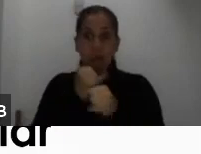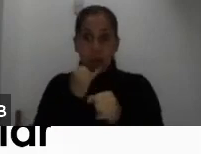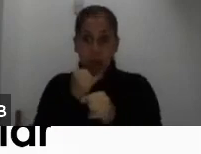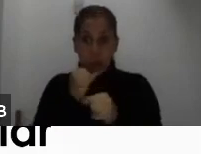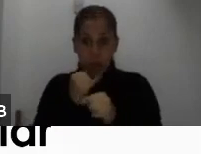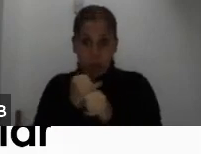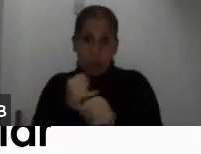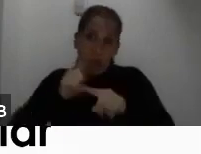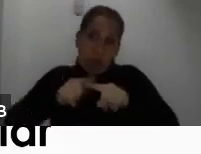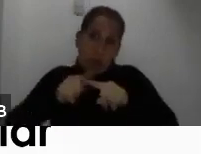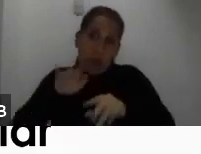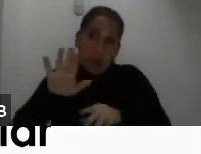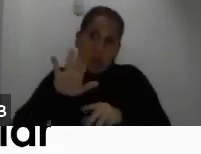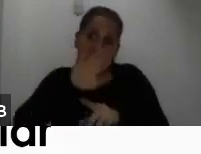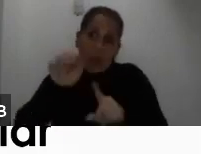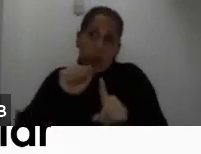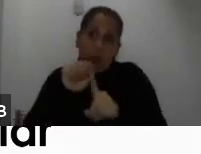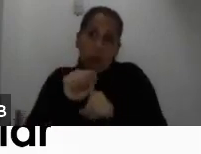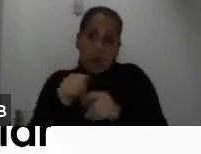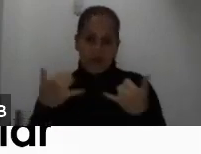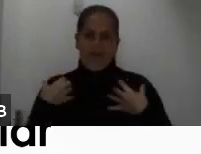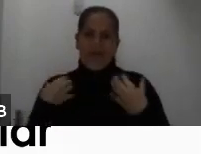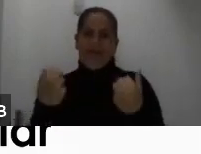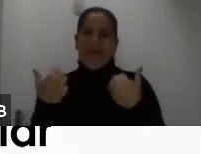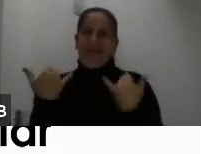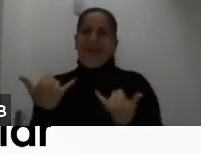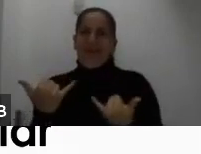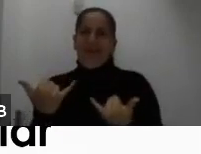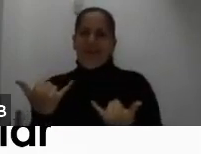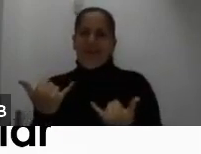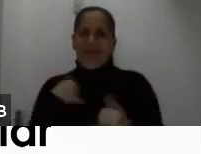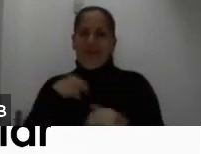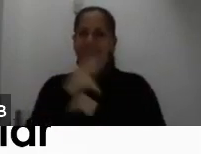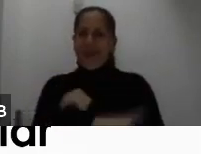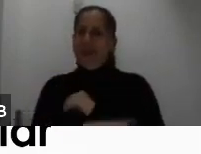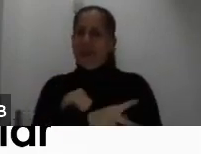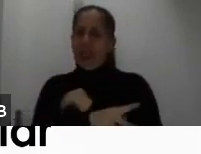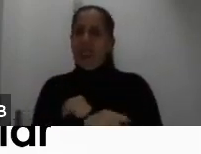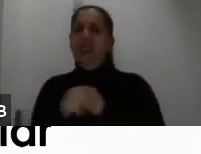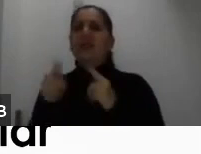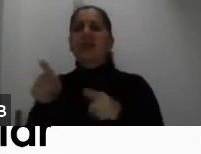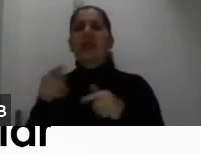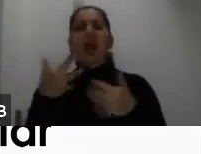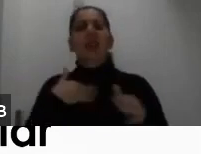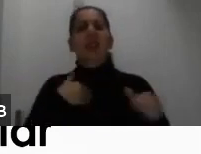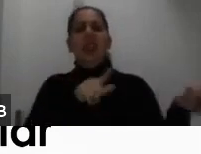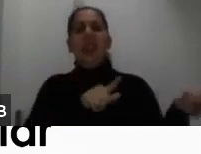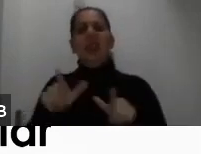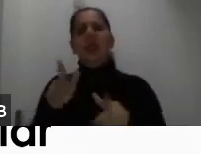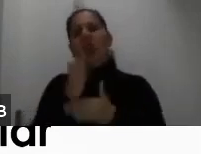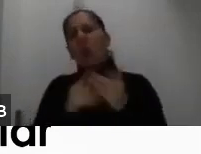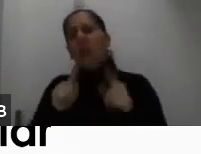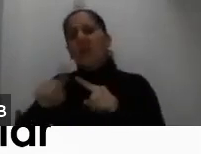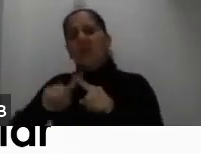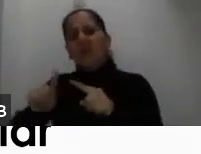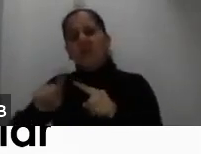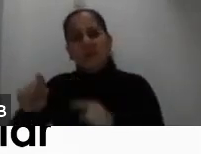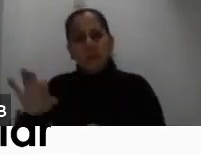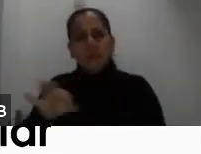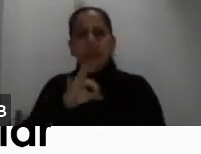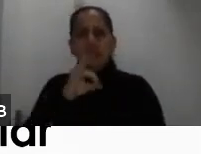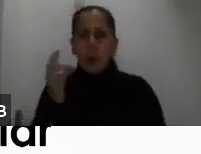situación salud que vivimos en el país han habilitado mecanismos para poder dar atención a